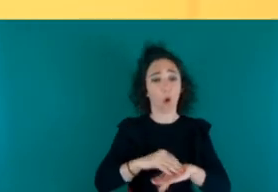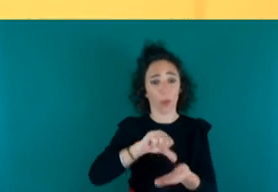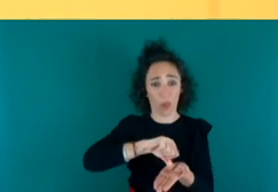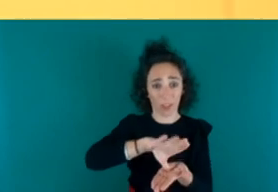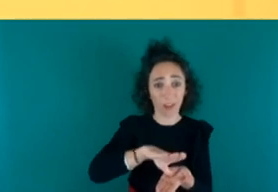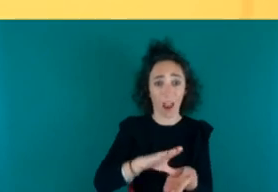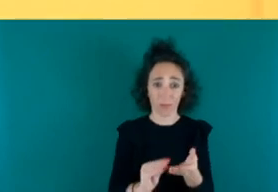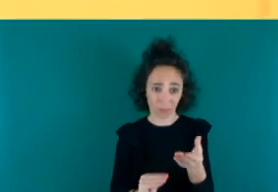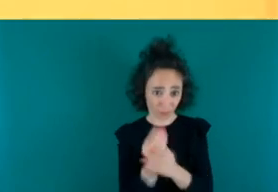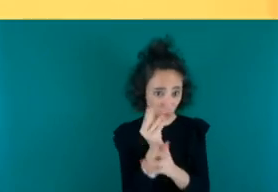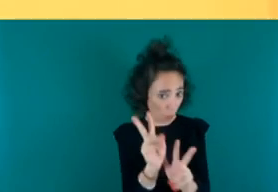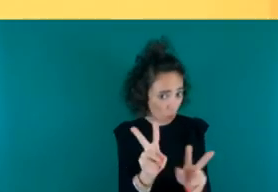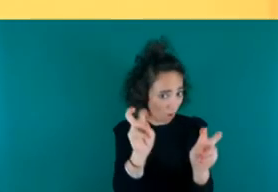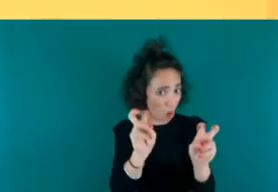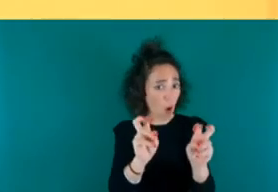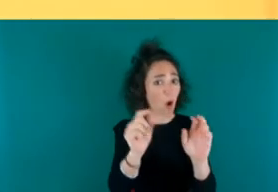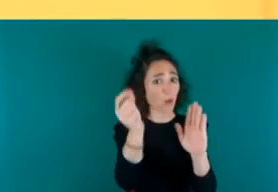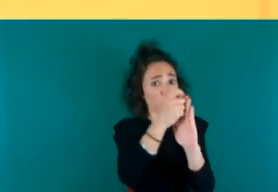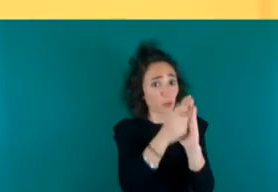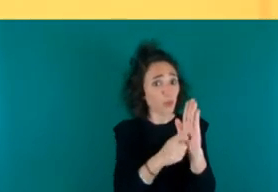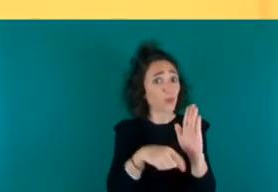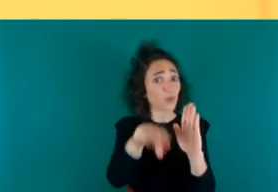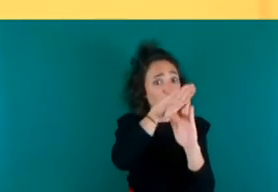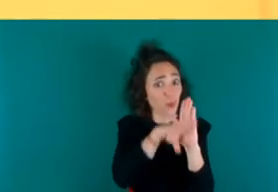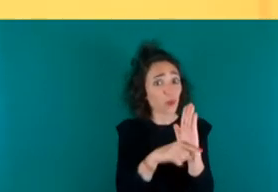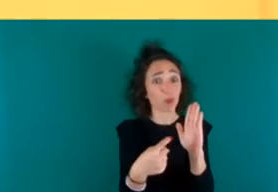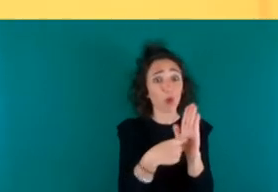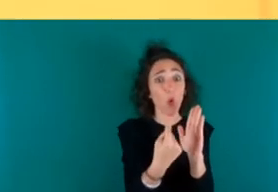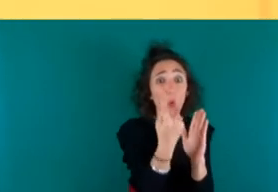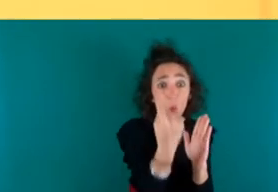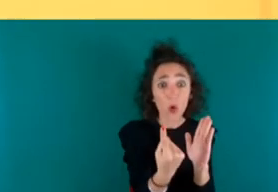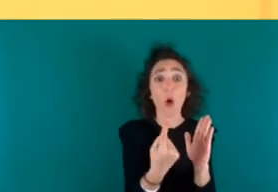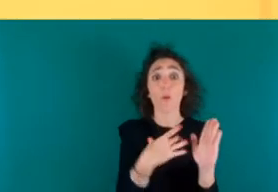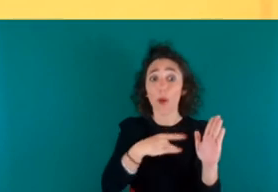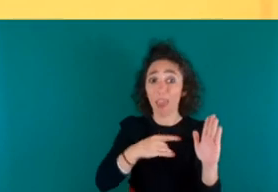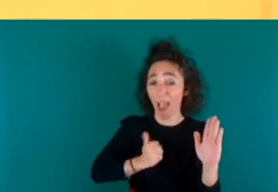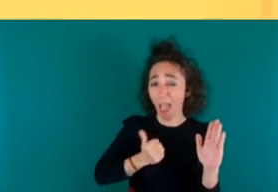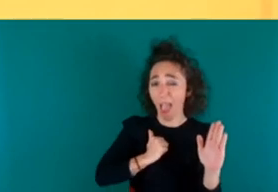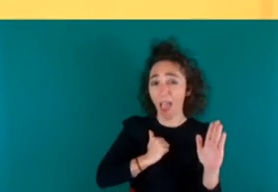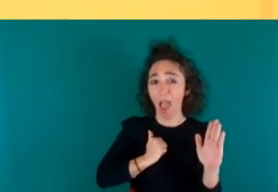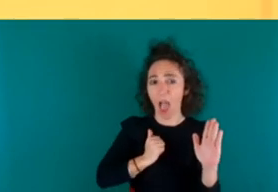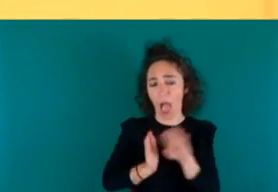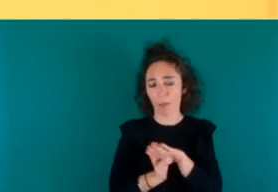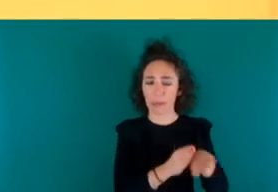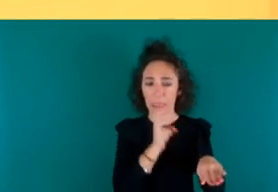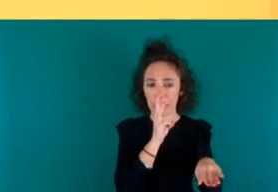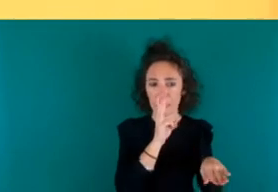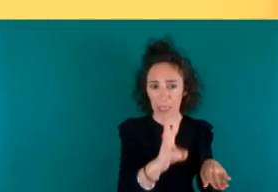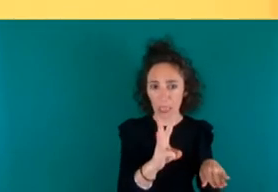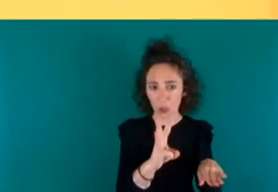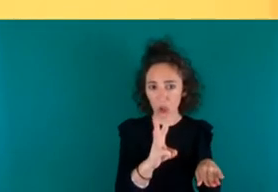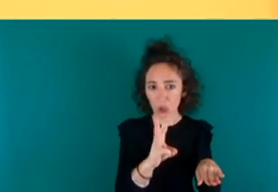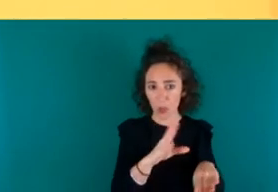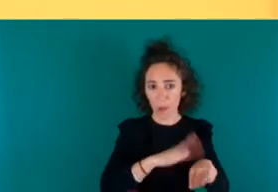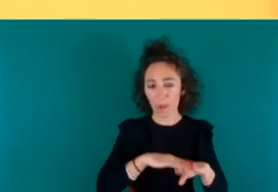ponía que para poder acceder a esta ayuda tenías que llevar aparte de los tres años antes de poder regularizar